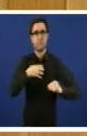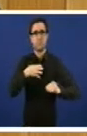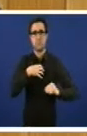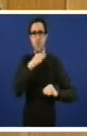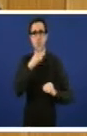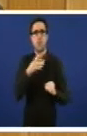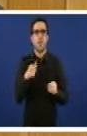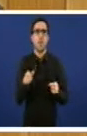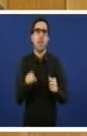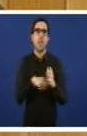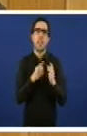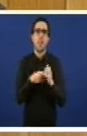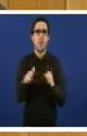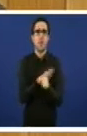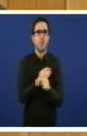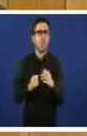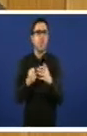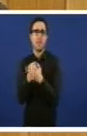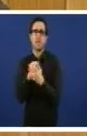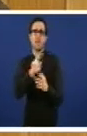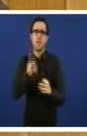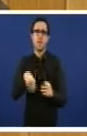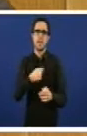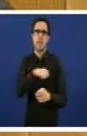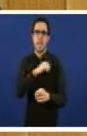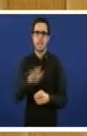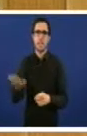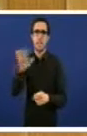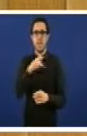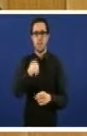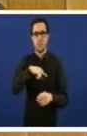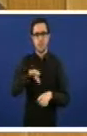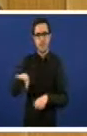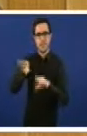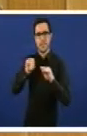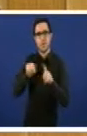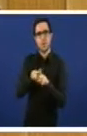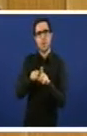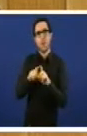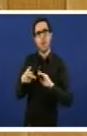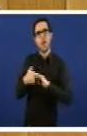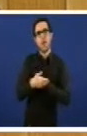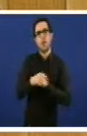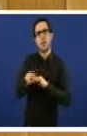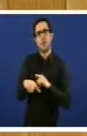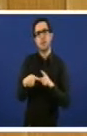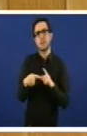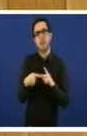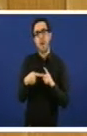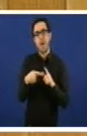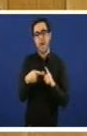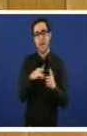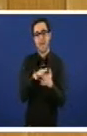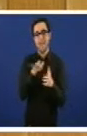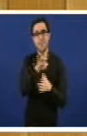cobertura que a lei estatal. E, portanto, entendemos que a aplicación deste recorte resultará a partir do 1 de